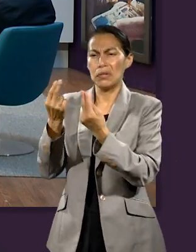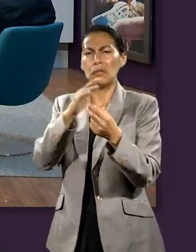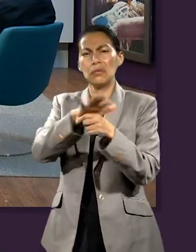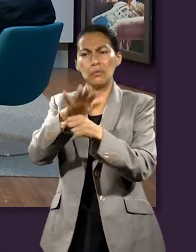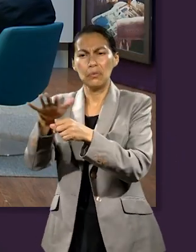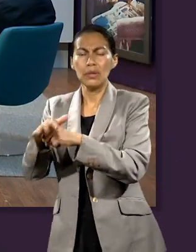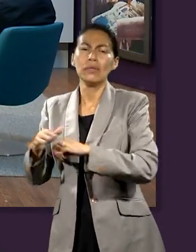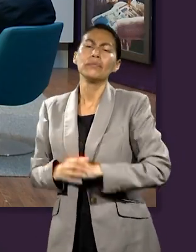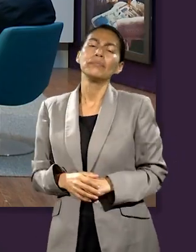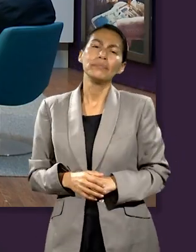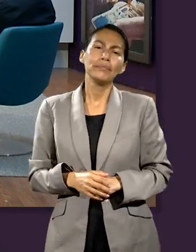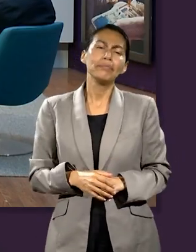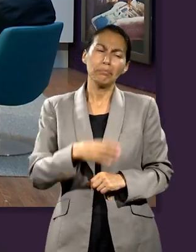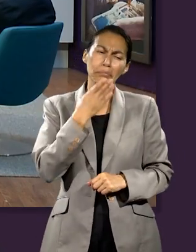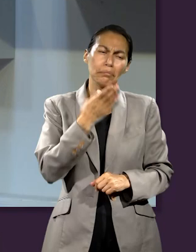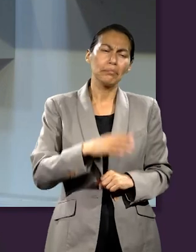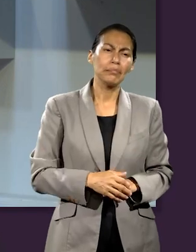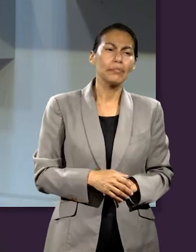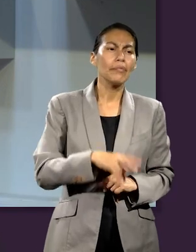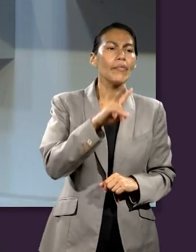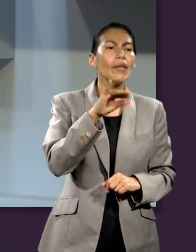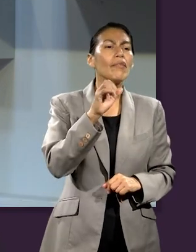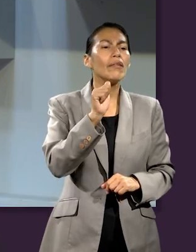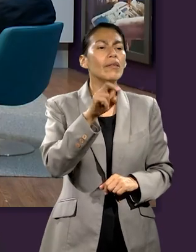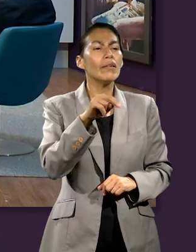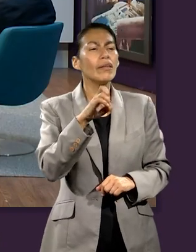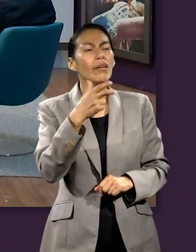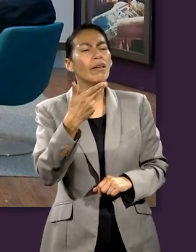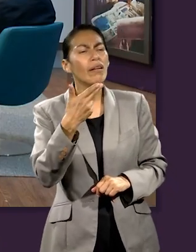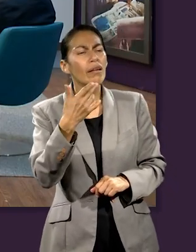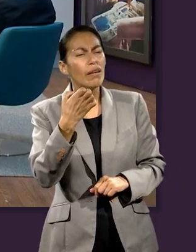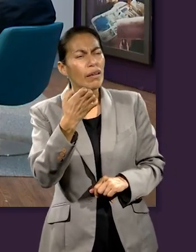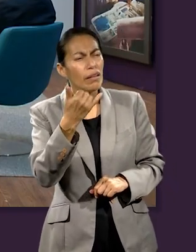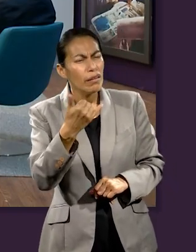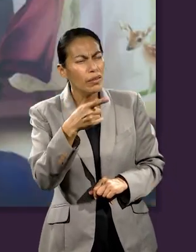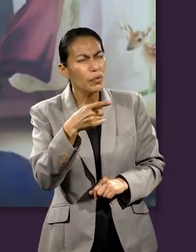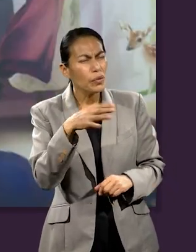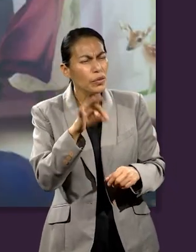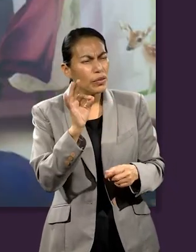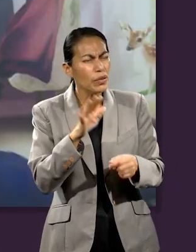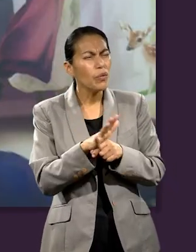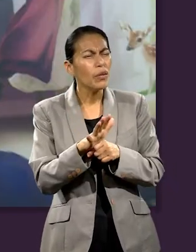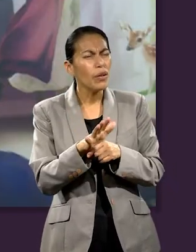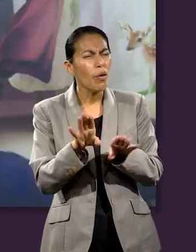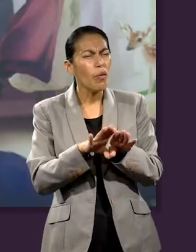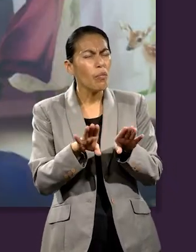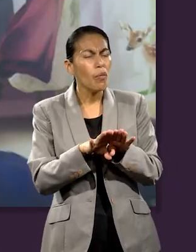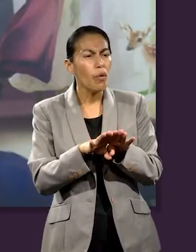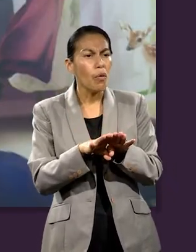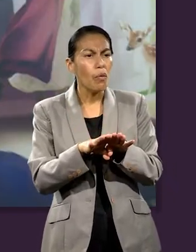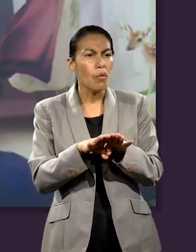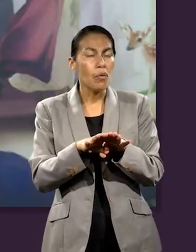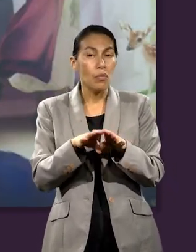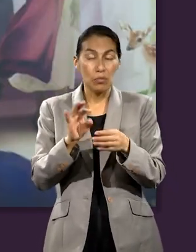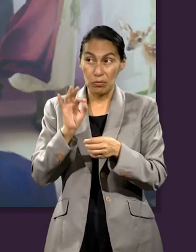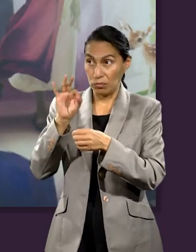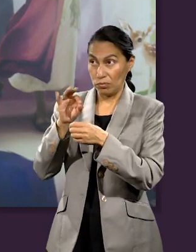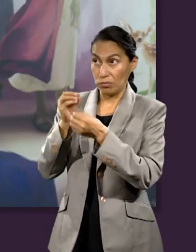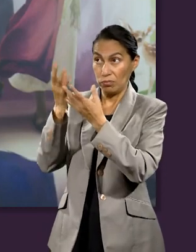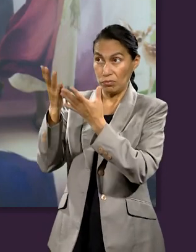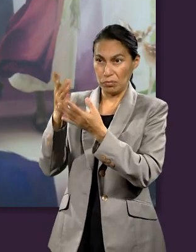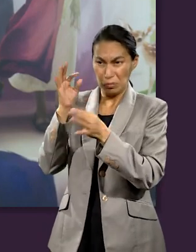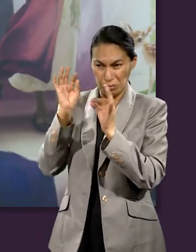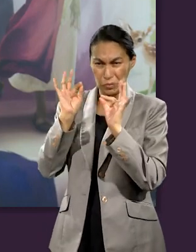estudio de esta semana en la Biblia? ¿Cuál es la motivación correcta para ofrendar? Bien, pues yo concuerdo con Yareli. Creo que la gratitud